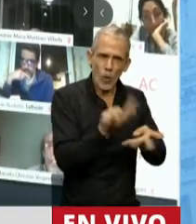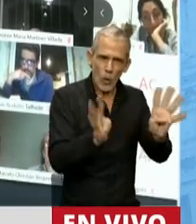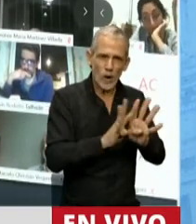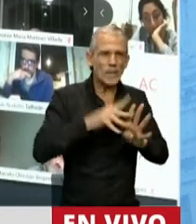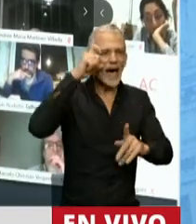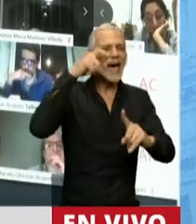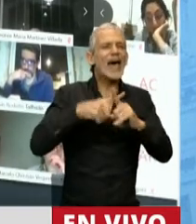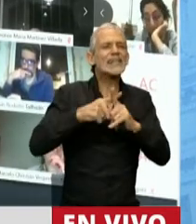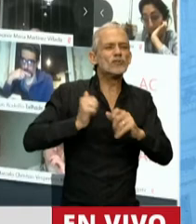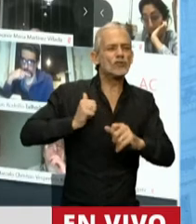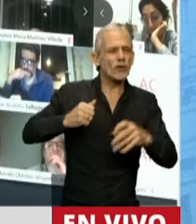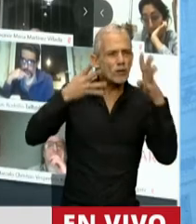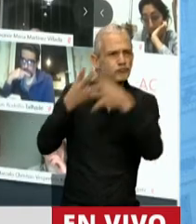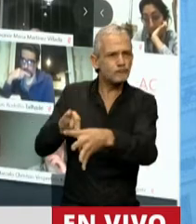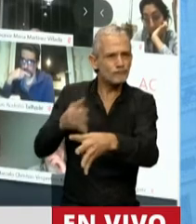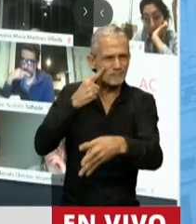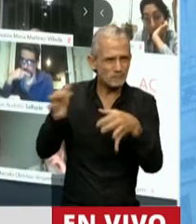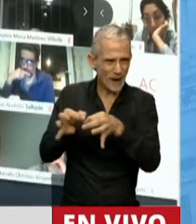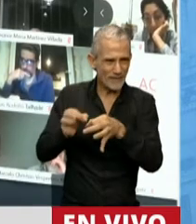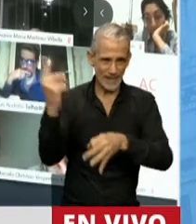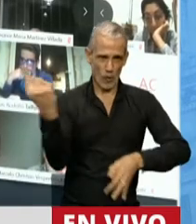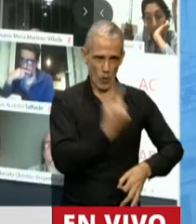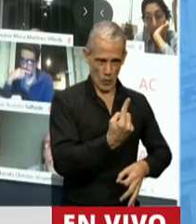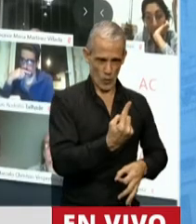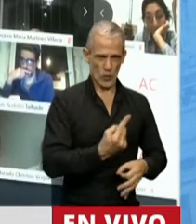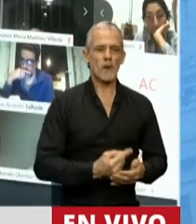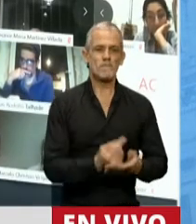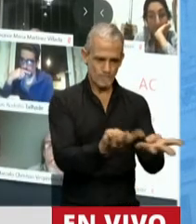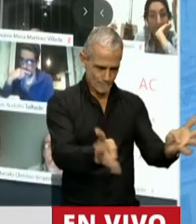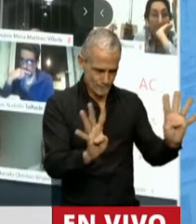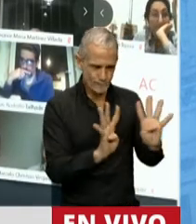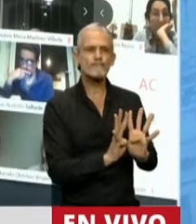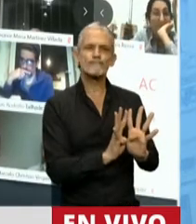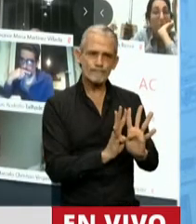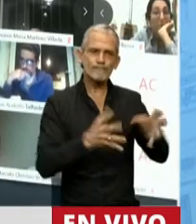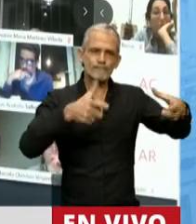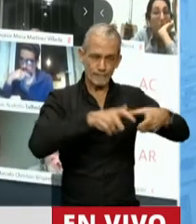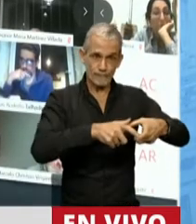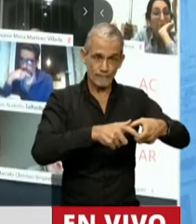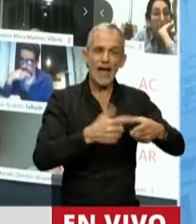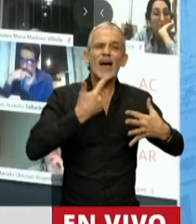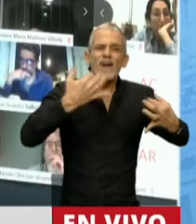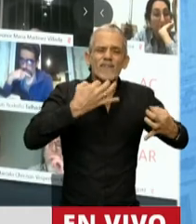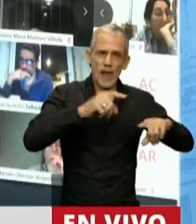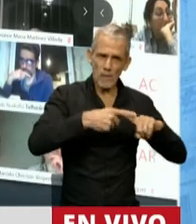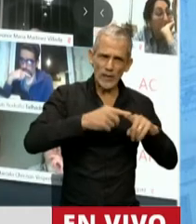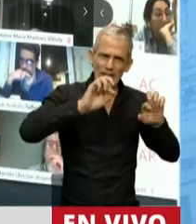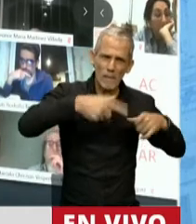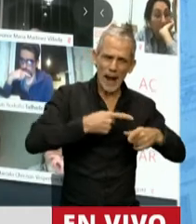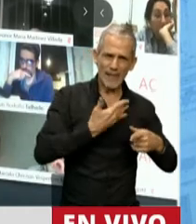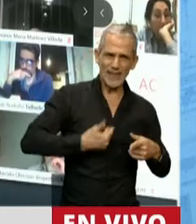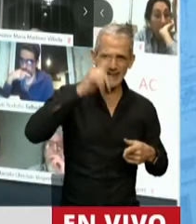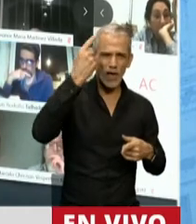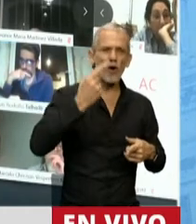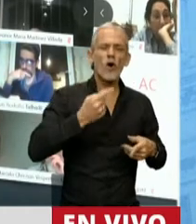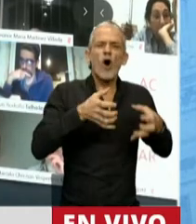excombatientes en la guerra del Atlántico Sur. Estamos convencidos que las verdaderas políticas de Estado trascienden los